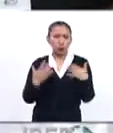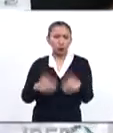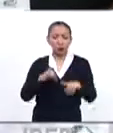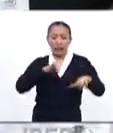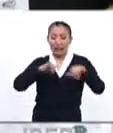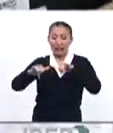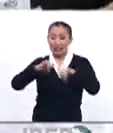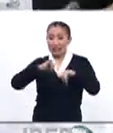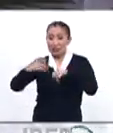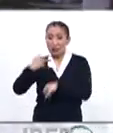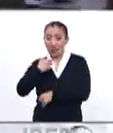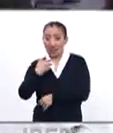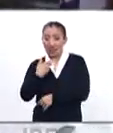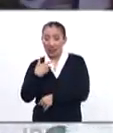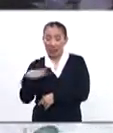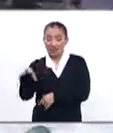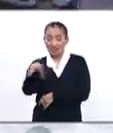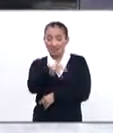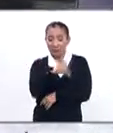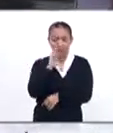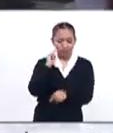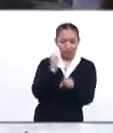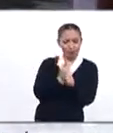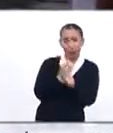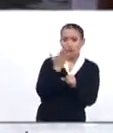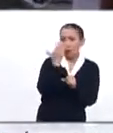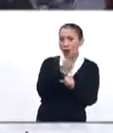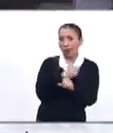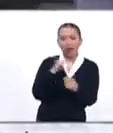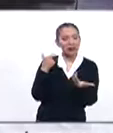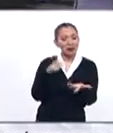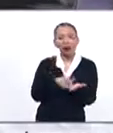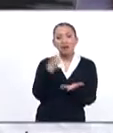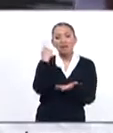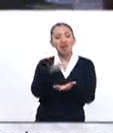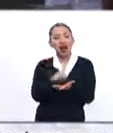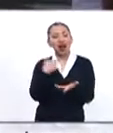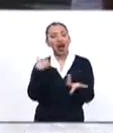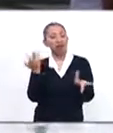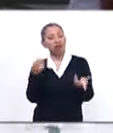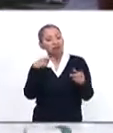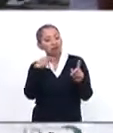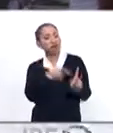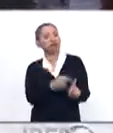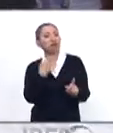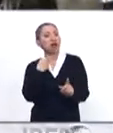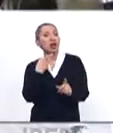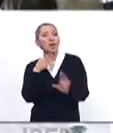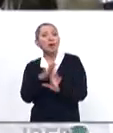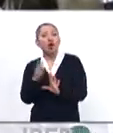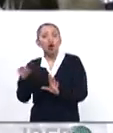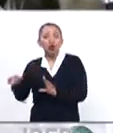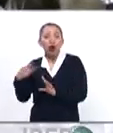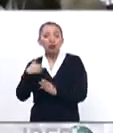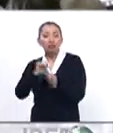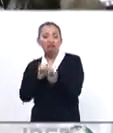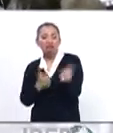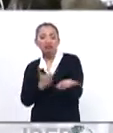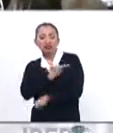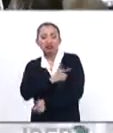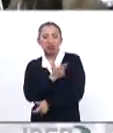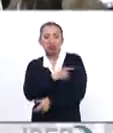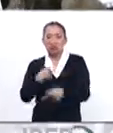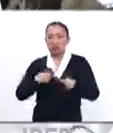geopolítica, en donde nos dimos cuenta que no hubo espacio para el centro político debido al hartazgo y al desencanto